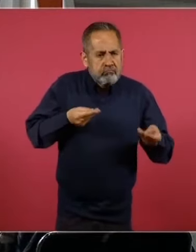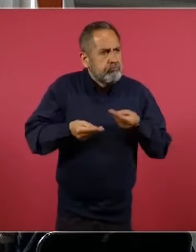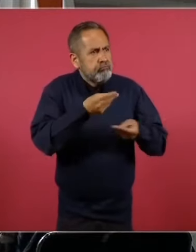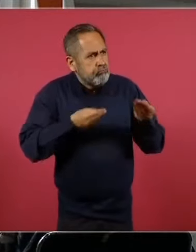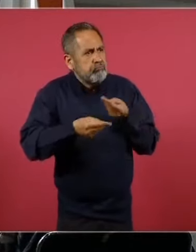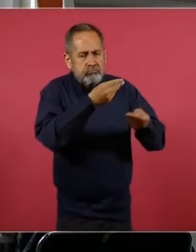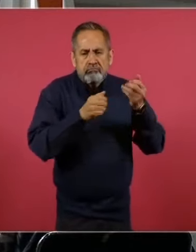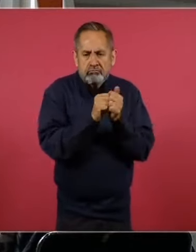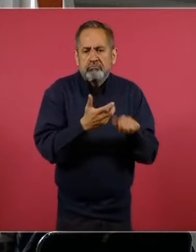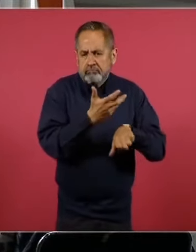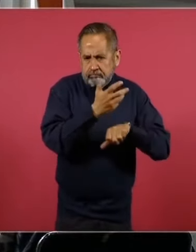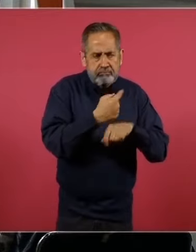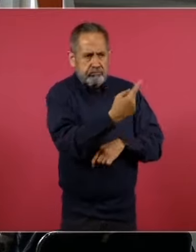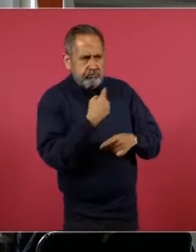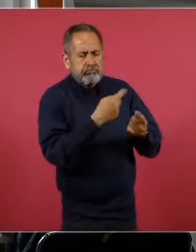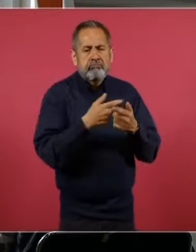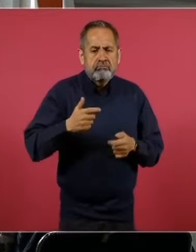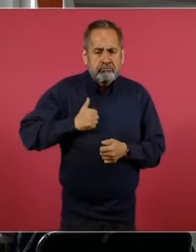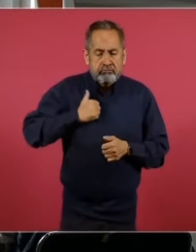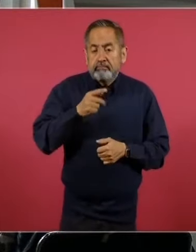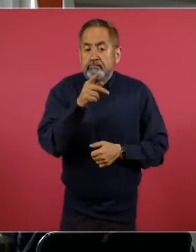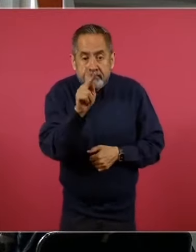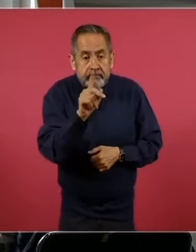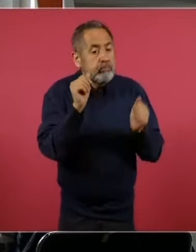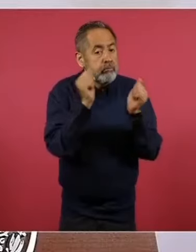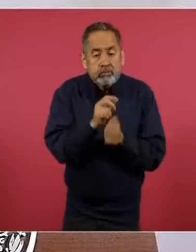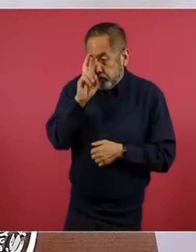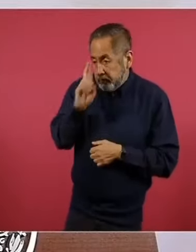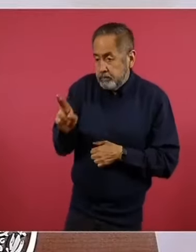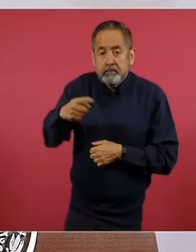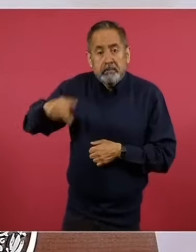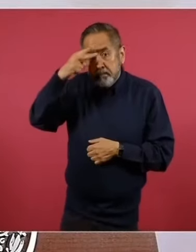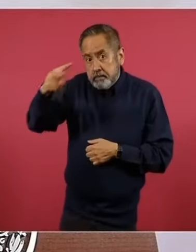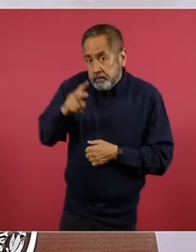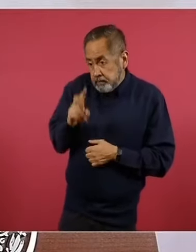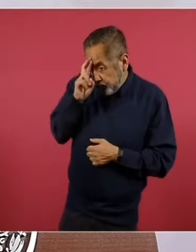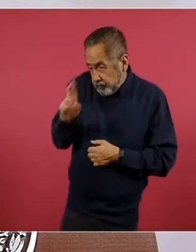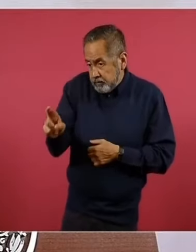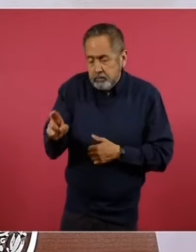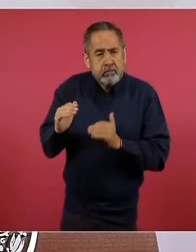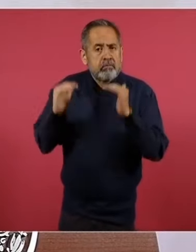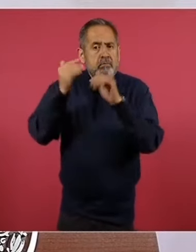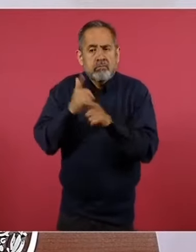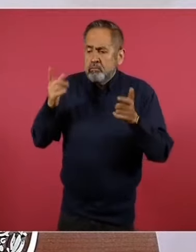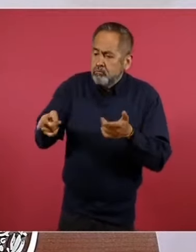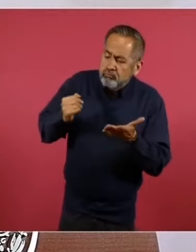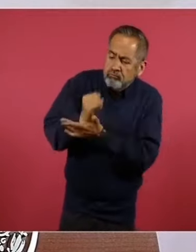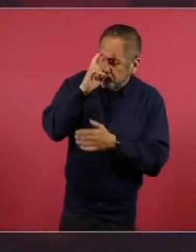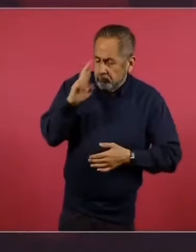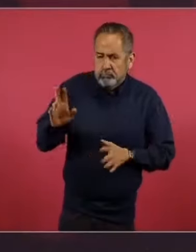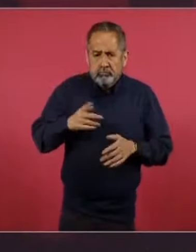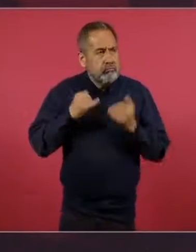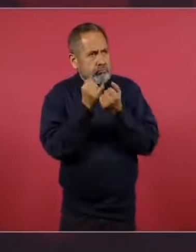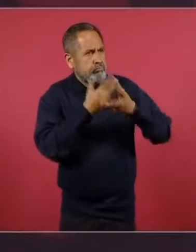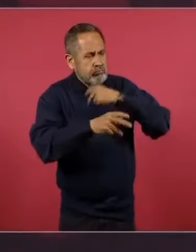haya respeto a nuestras soberanías, que nos